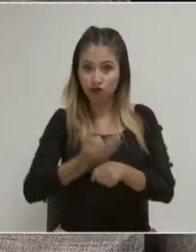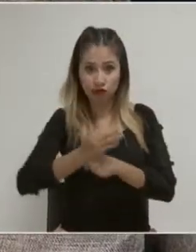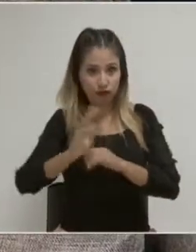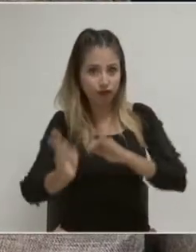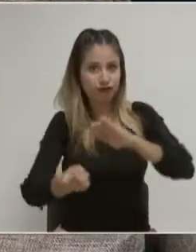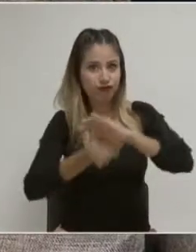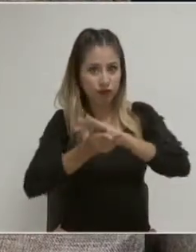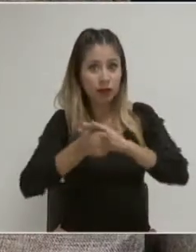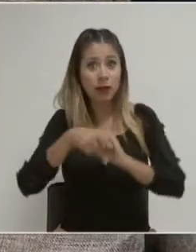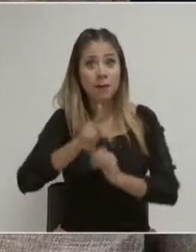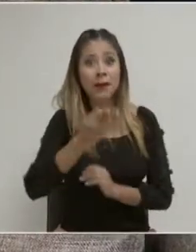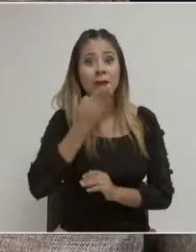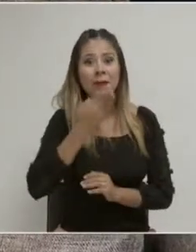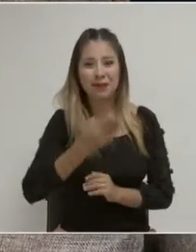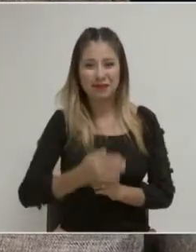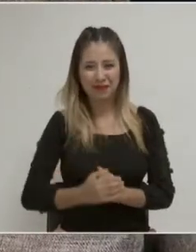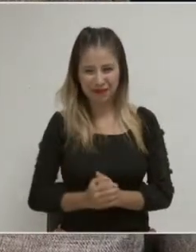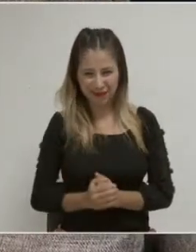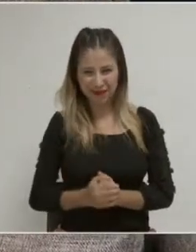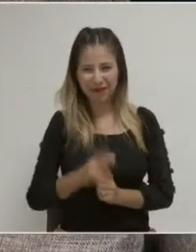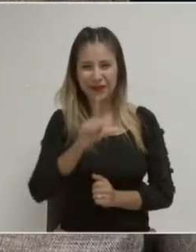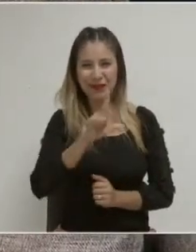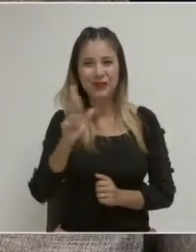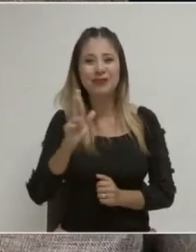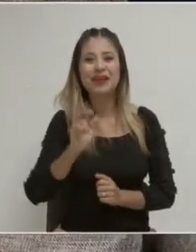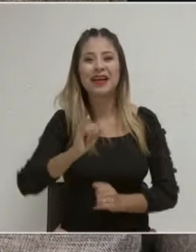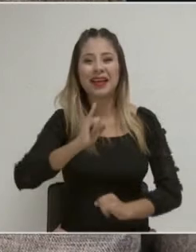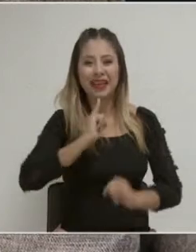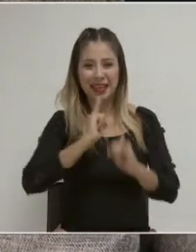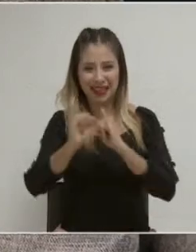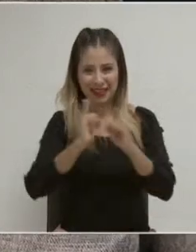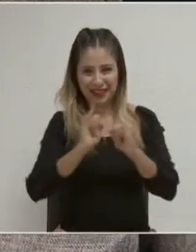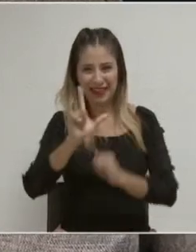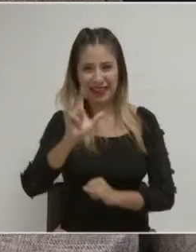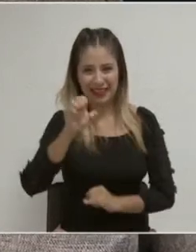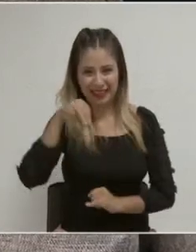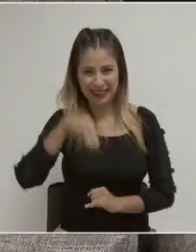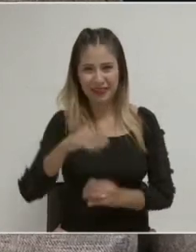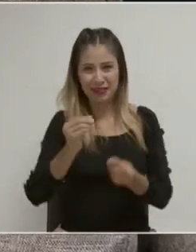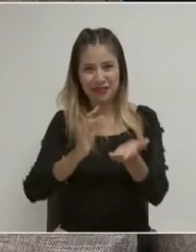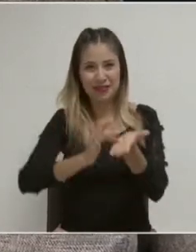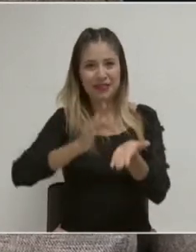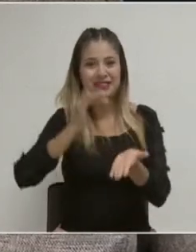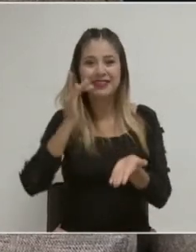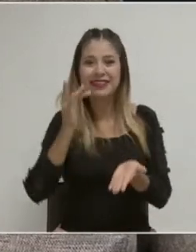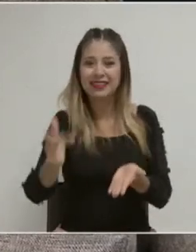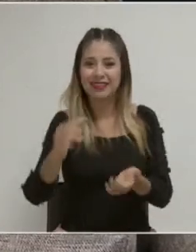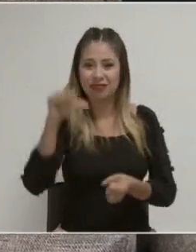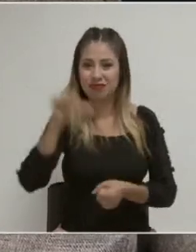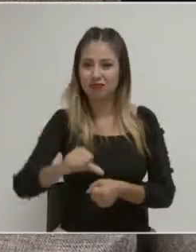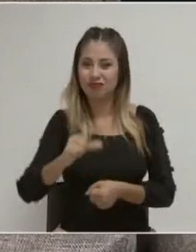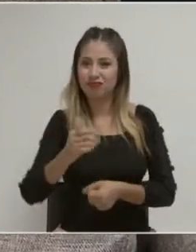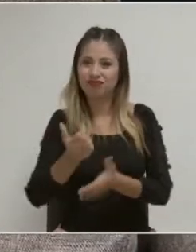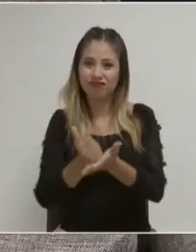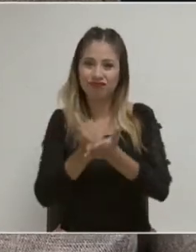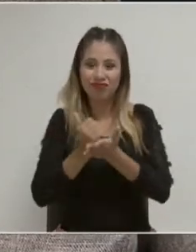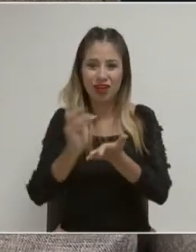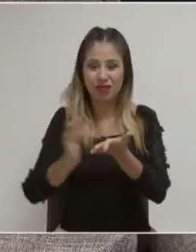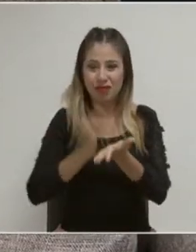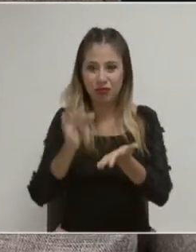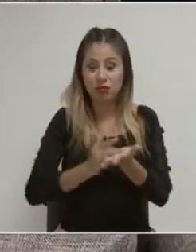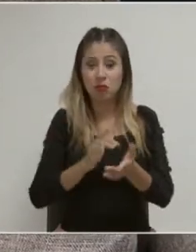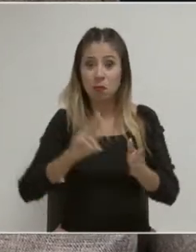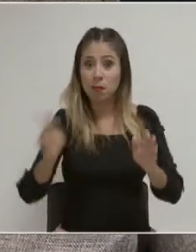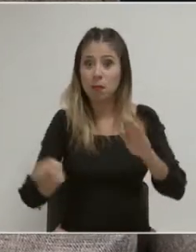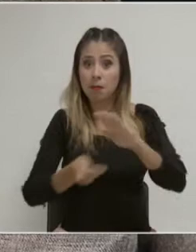para darle la bienvenida a Lluvia Rivera, quien es nuestra intérprete de lengua de señas mexicana. Muchísimas gracias por estarnos acompañando. Tenemos que hacer una breve